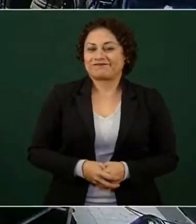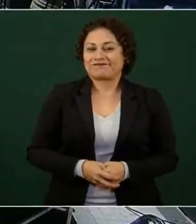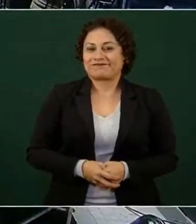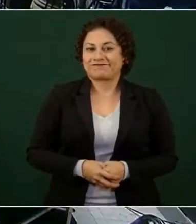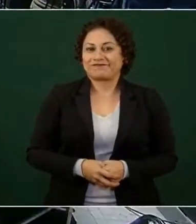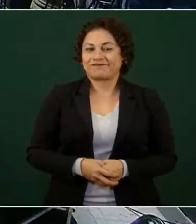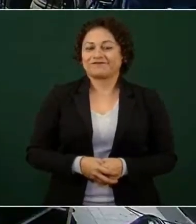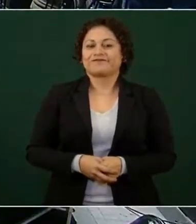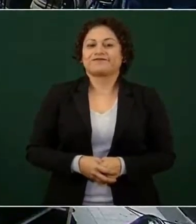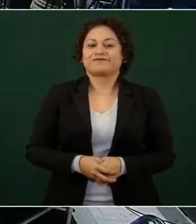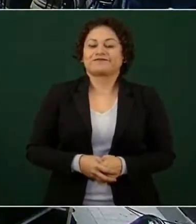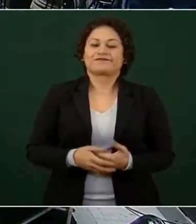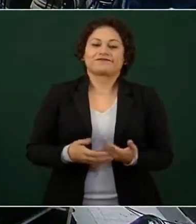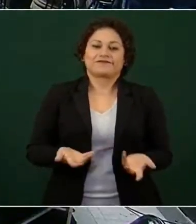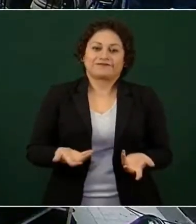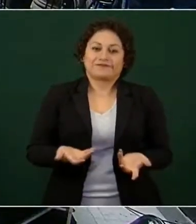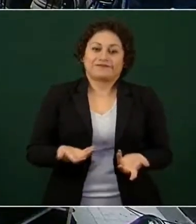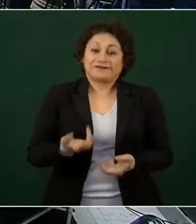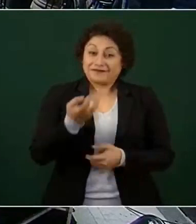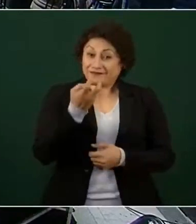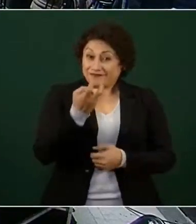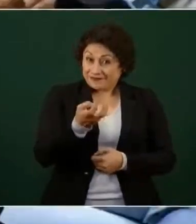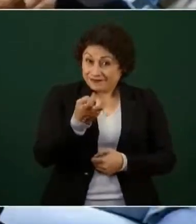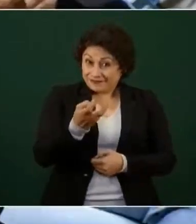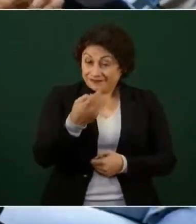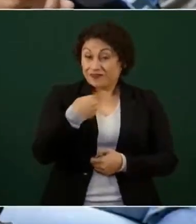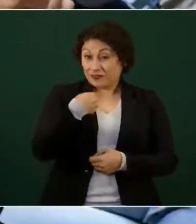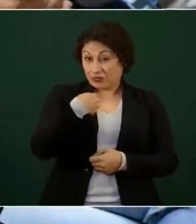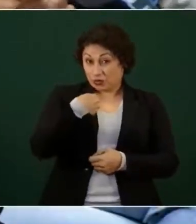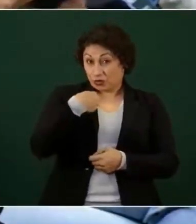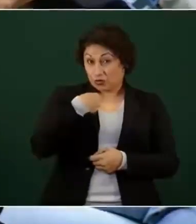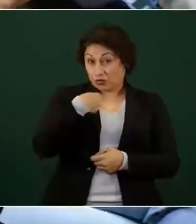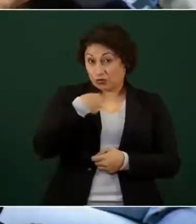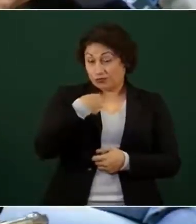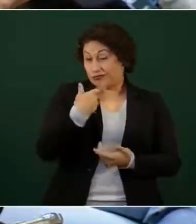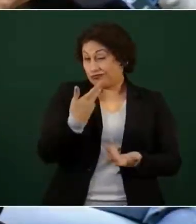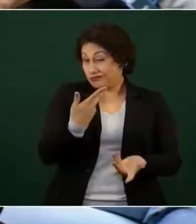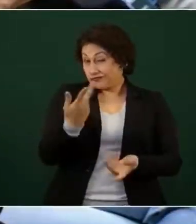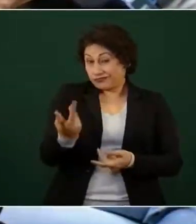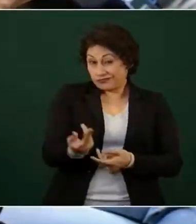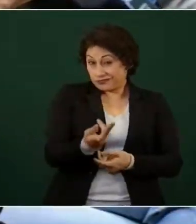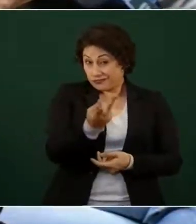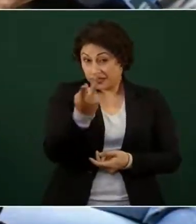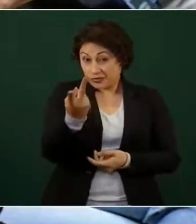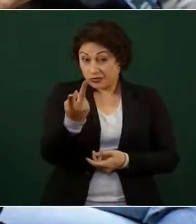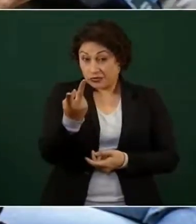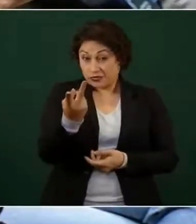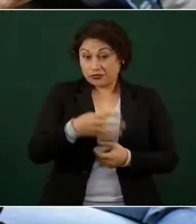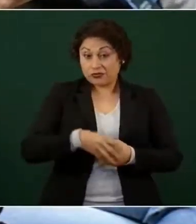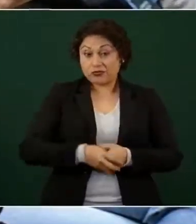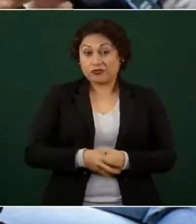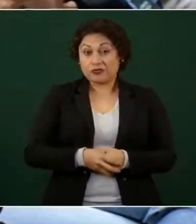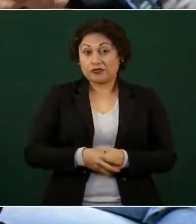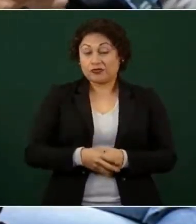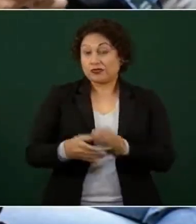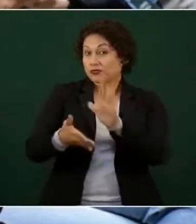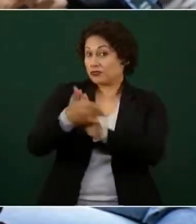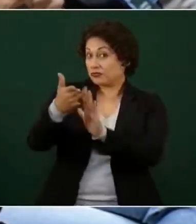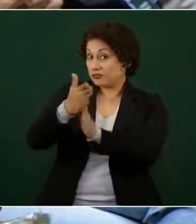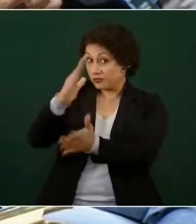¿Esto en un momento dado no detiene las obras,